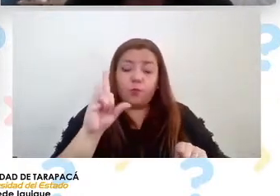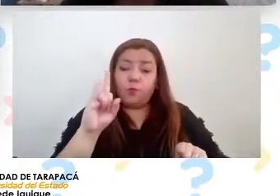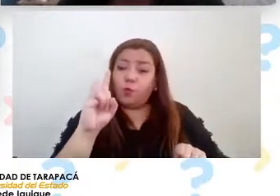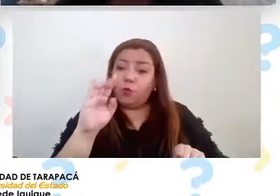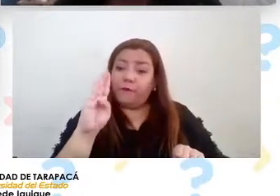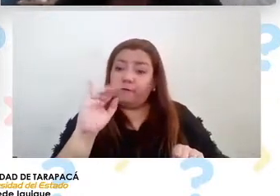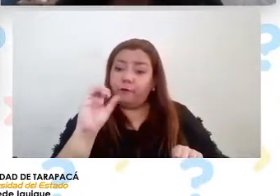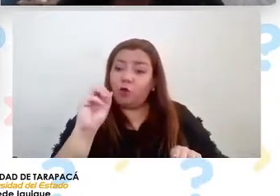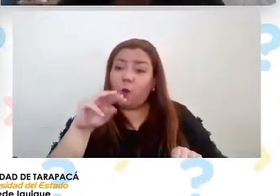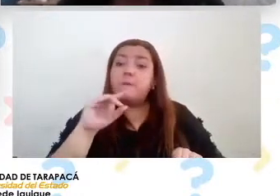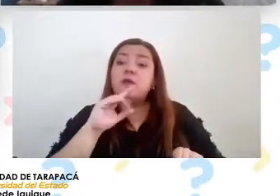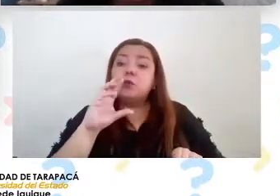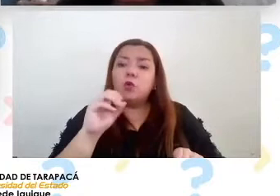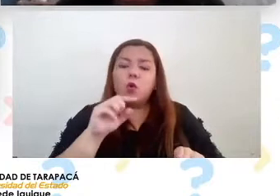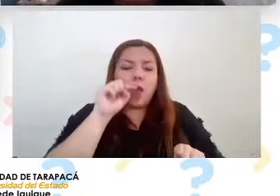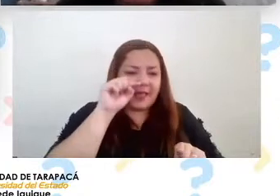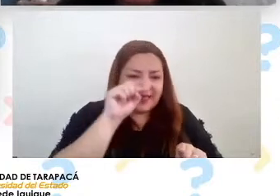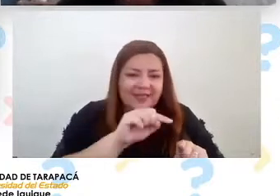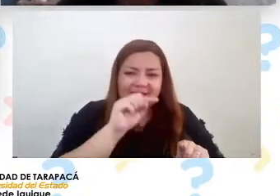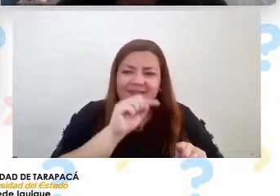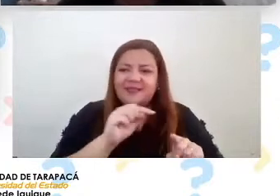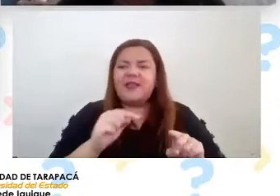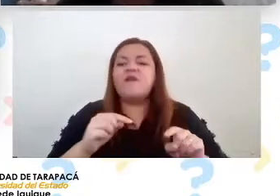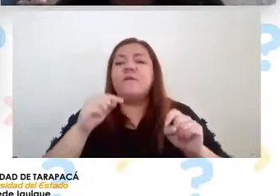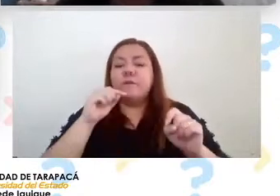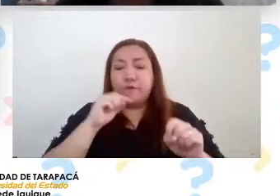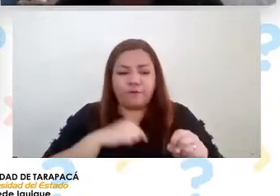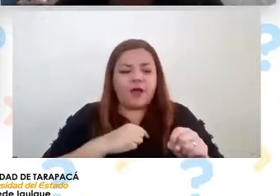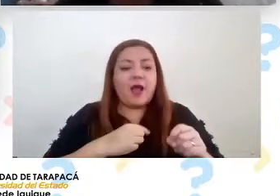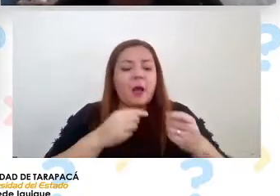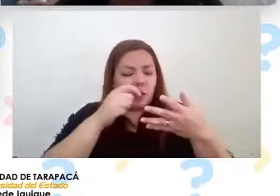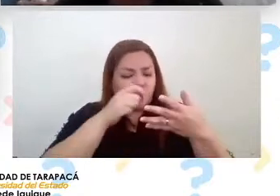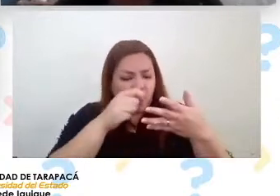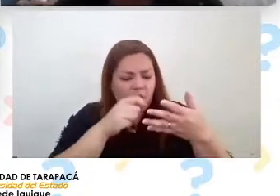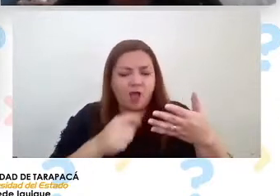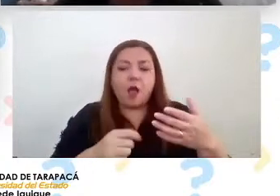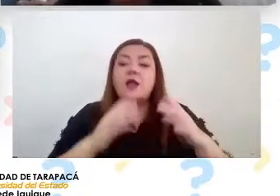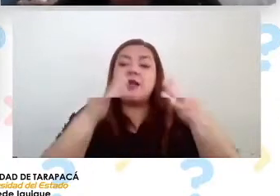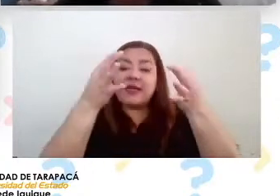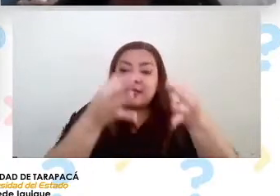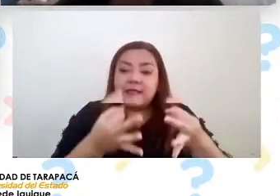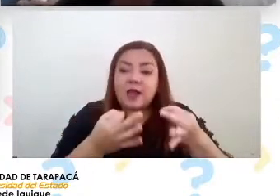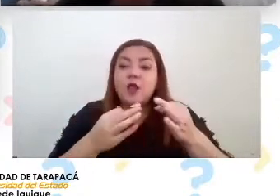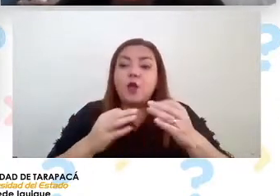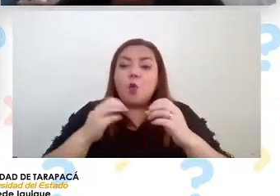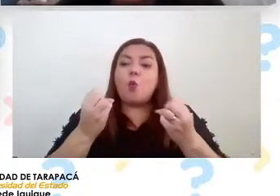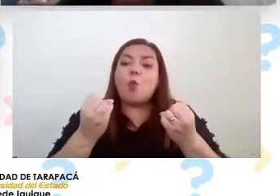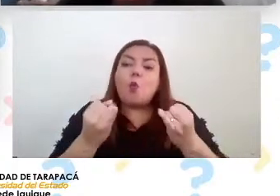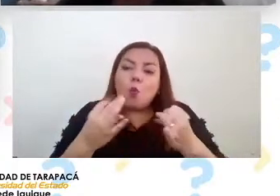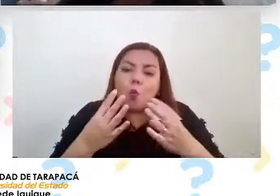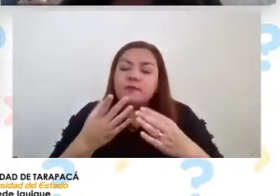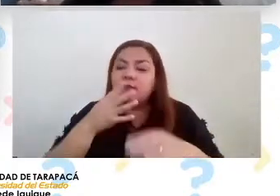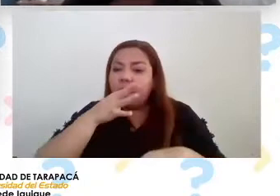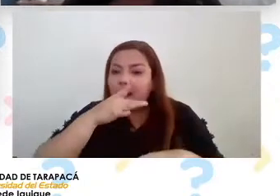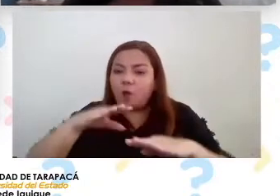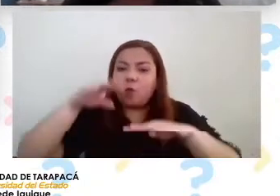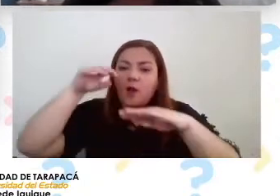a registrar el volumen de agua que se acumuló o sea cuánto fue capaz